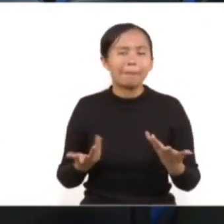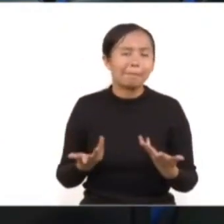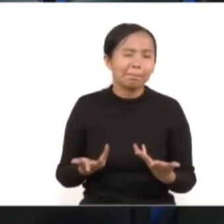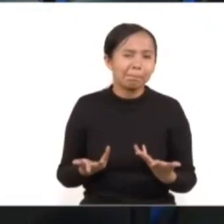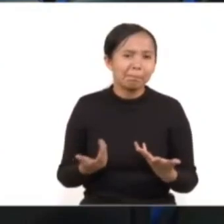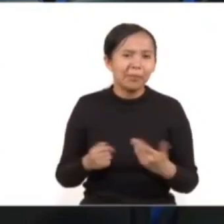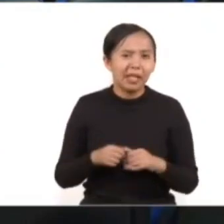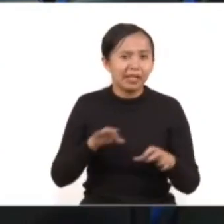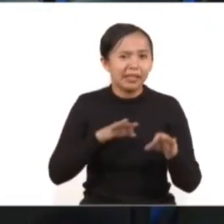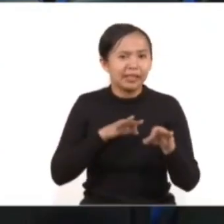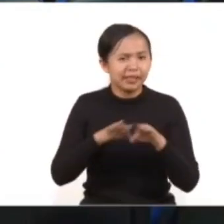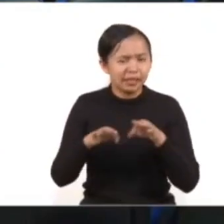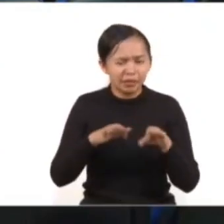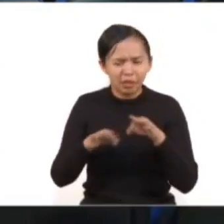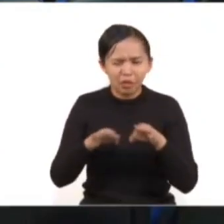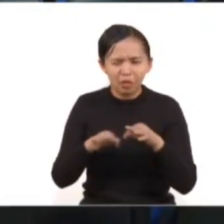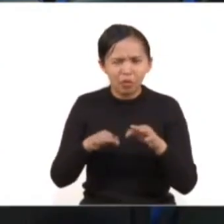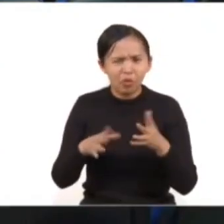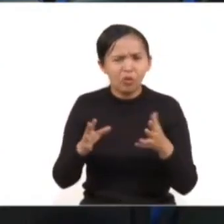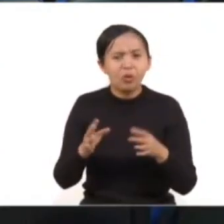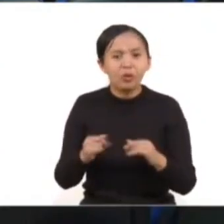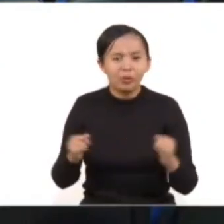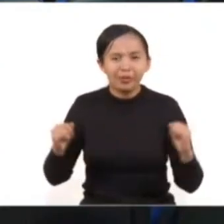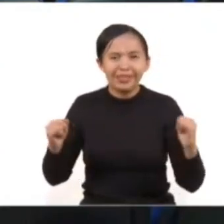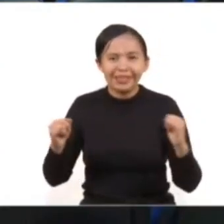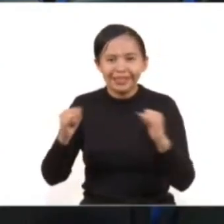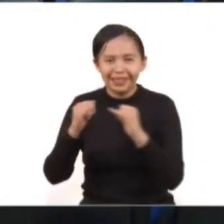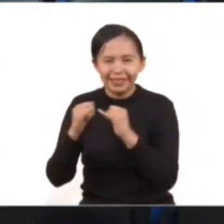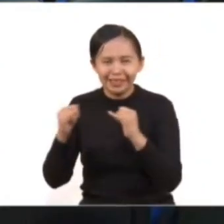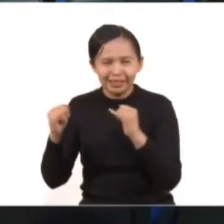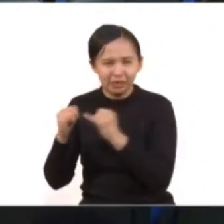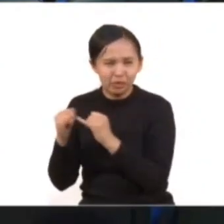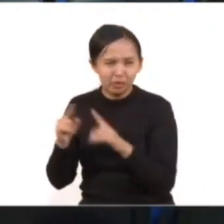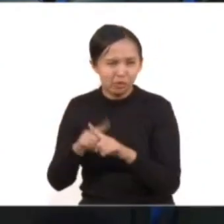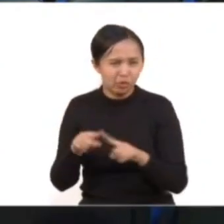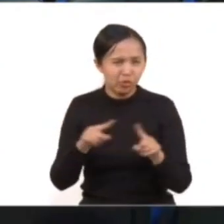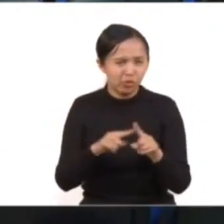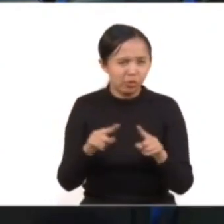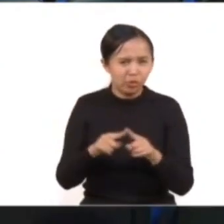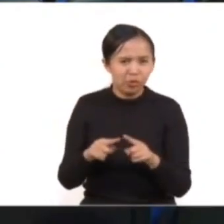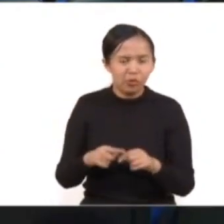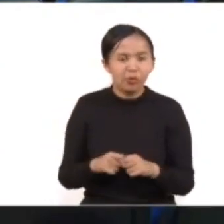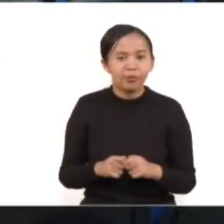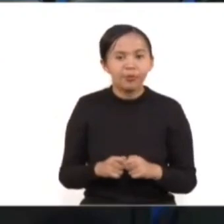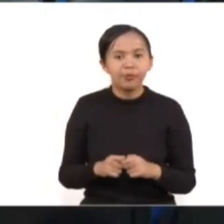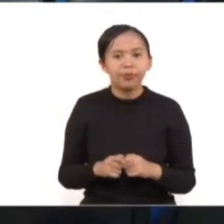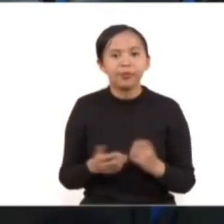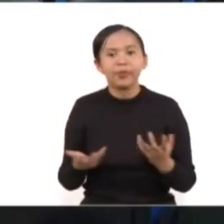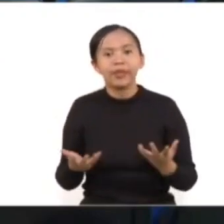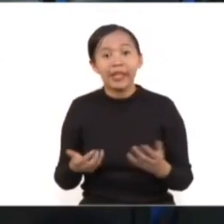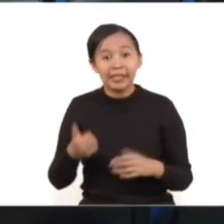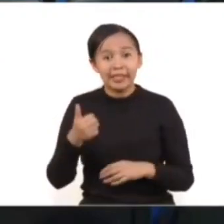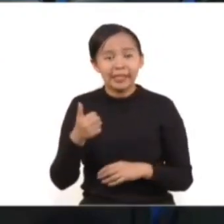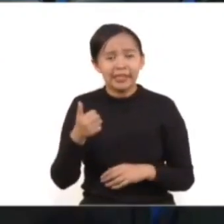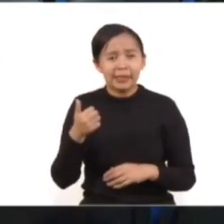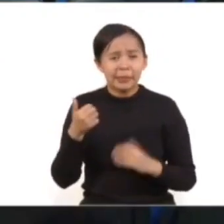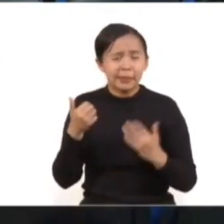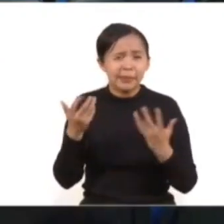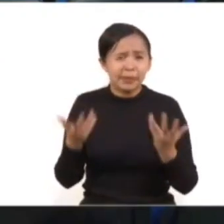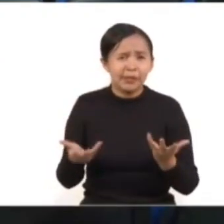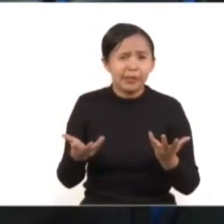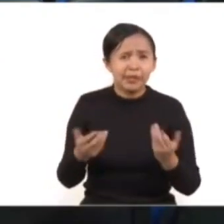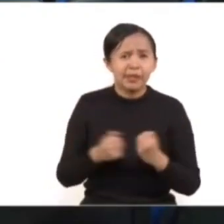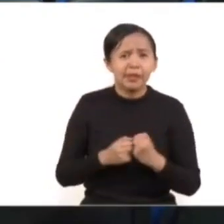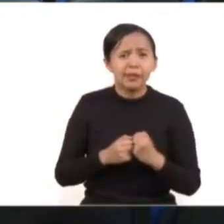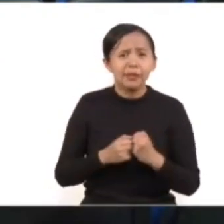trabajo estructural institucionalizado que va más allá de un sexenio y que tiene que ver con la